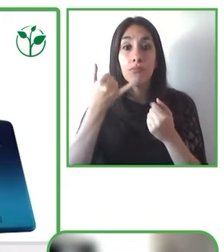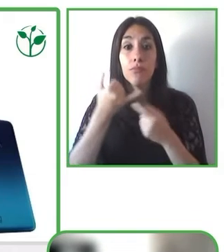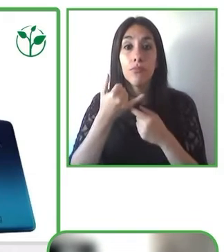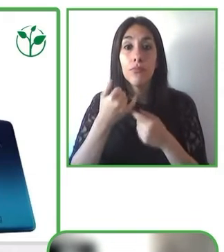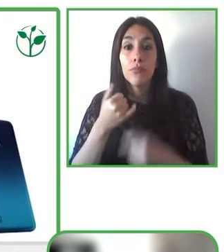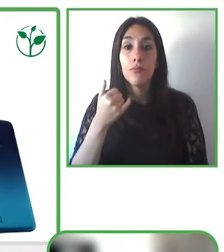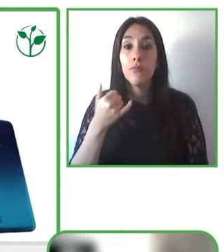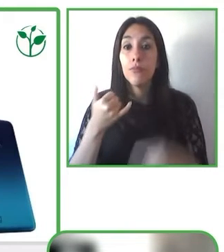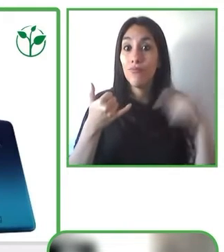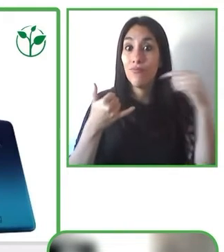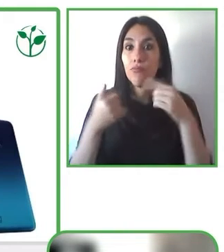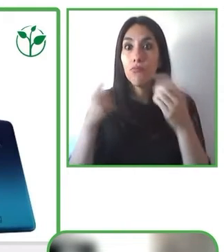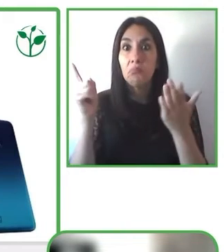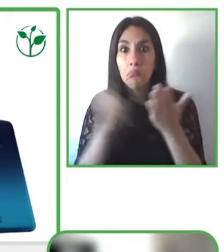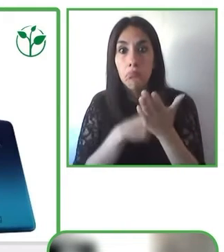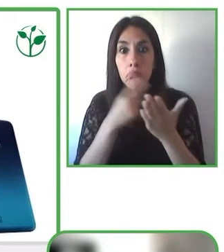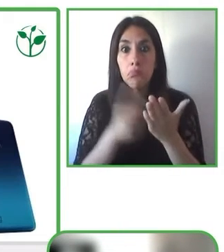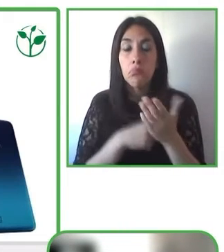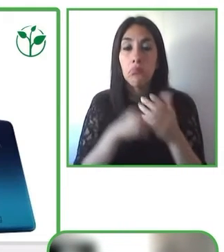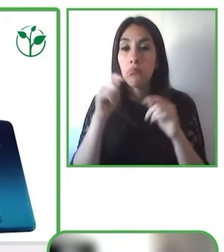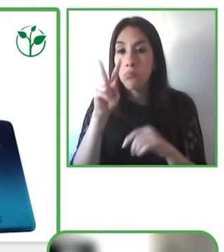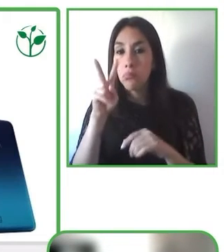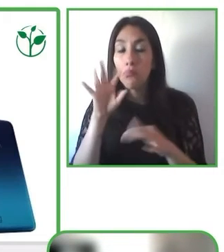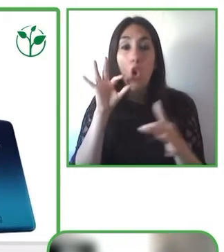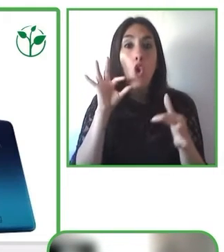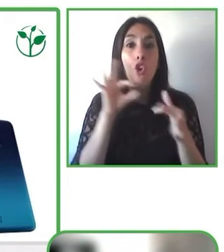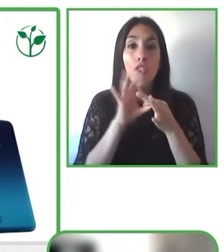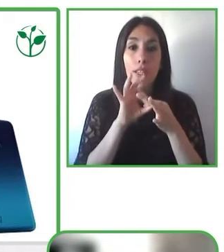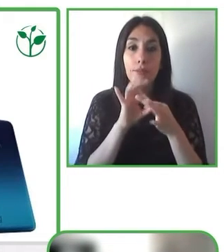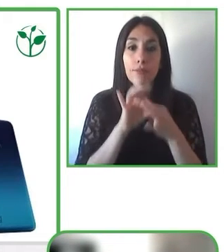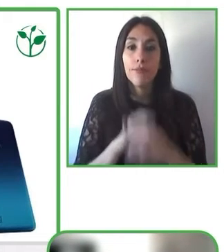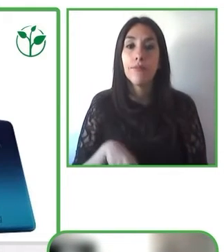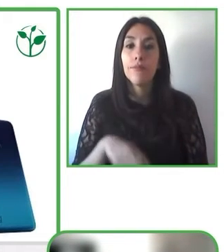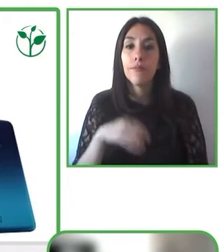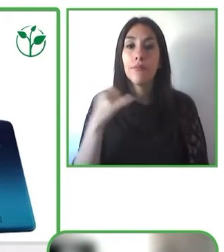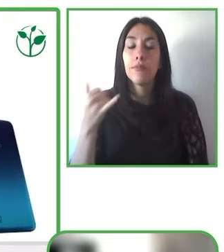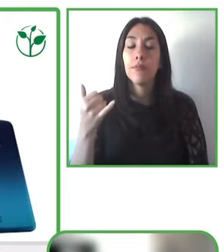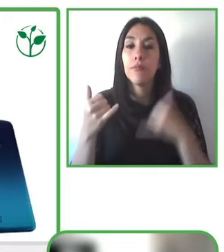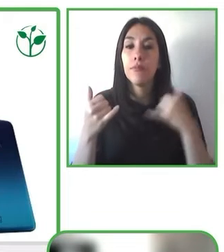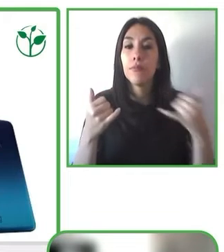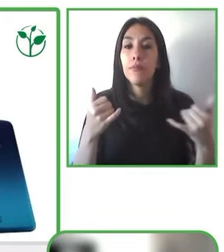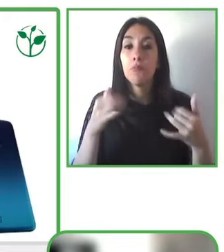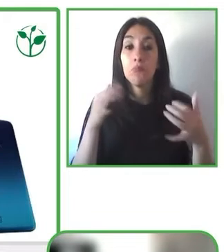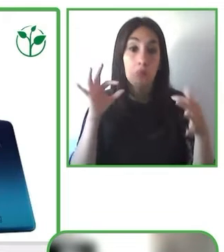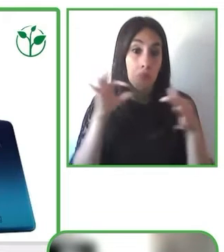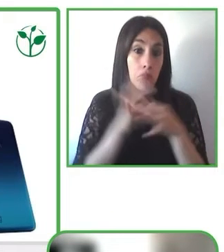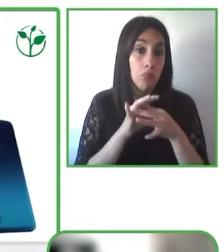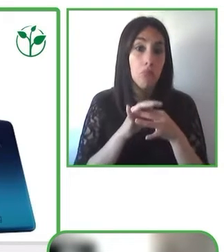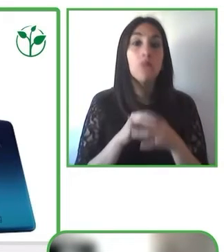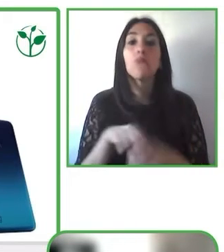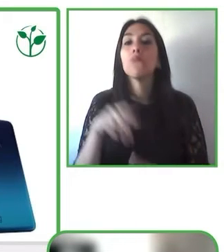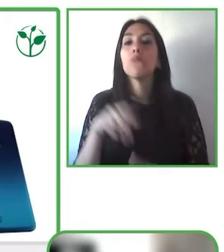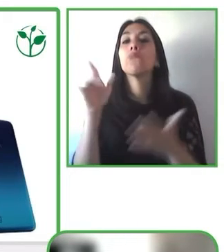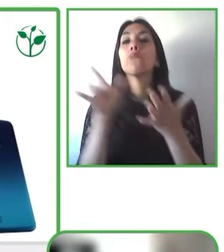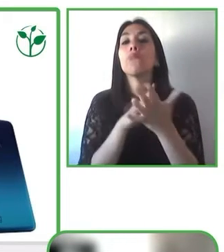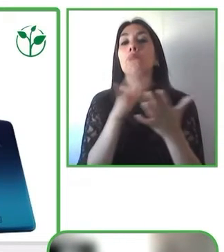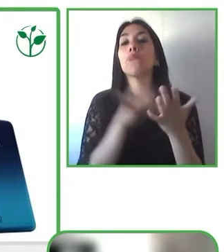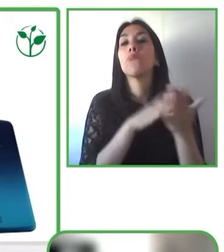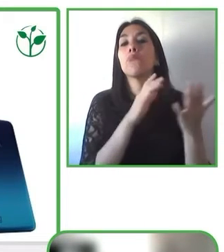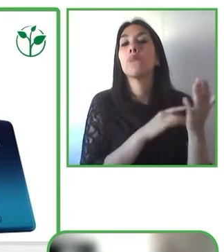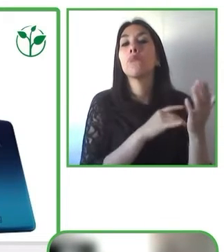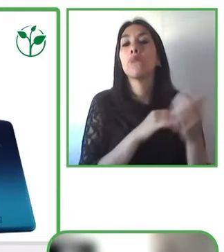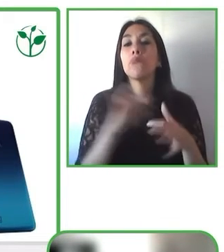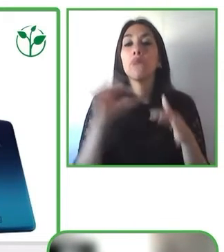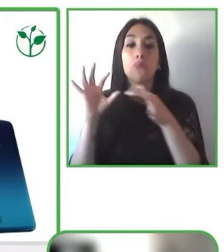Luego va a pasar por todas esas características que que se brinde en cada dispositivo para que se ve